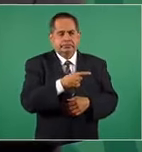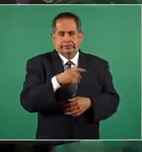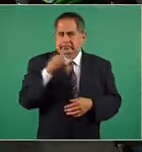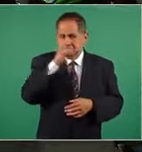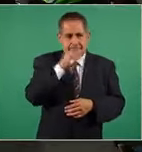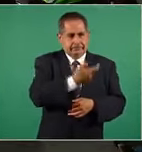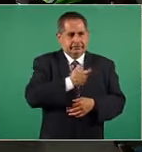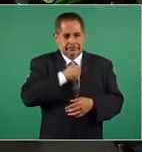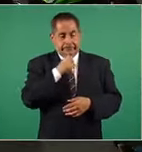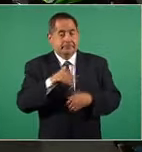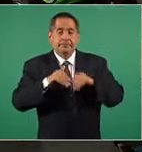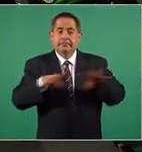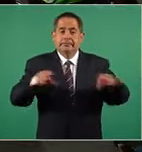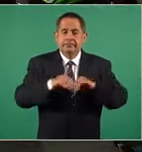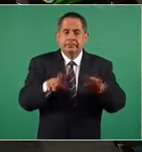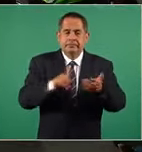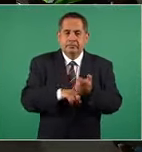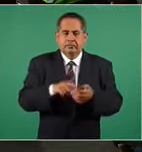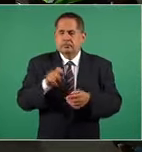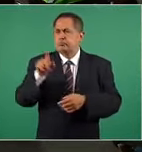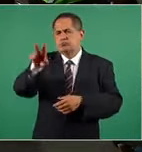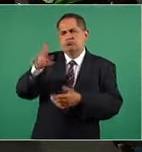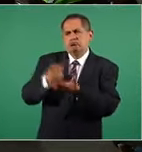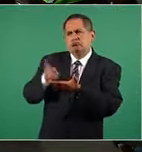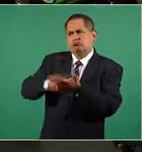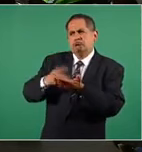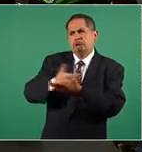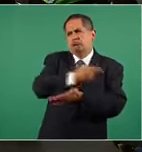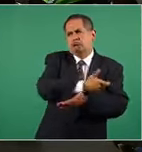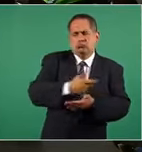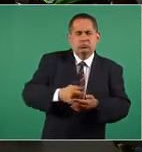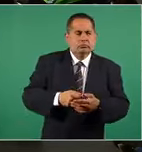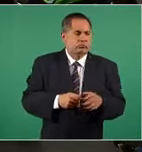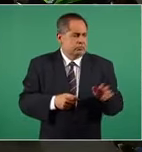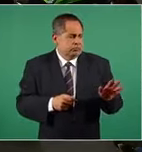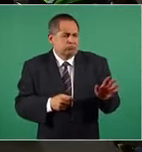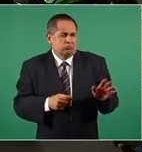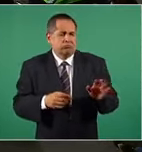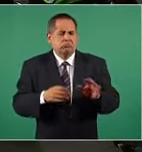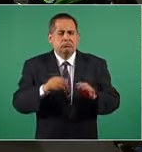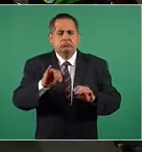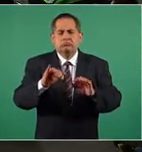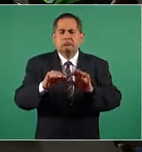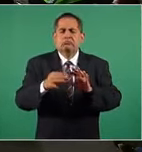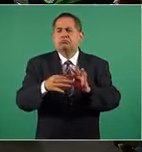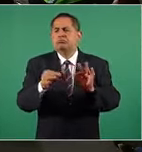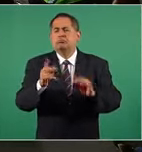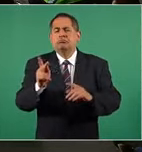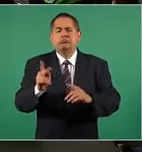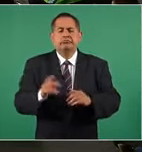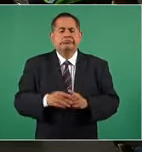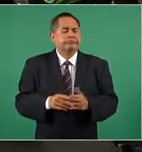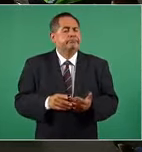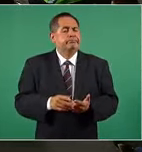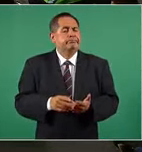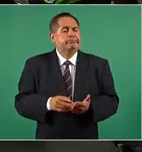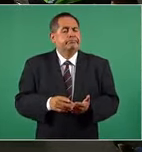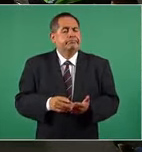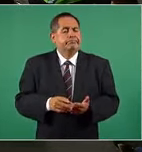Además de la económica. Porque tenemos que